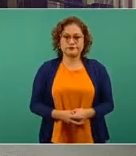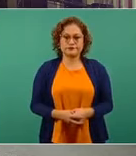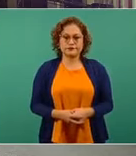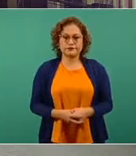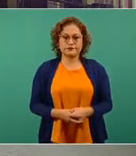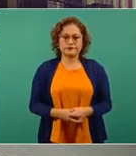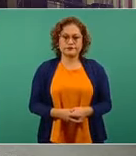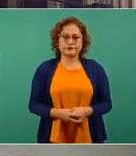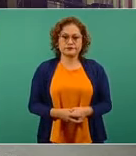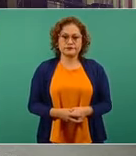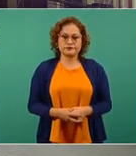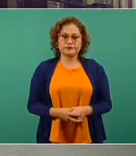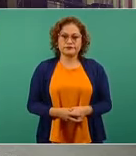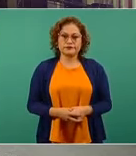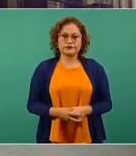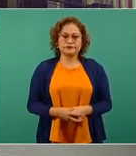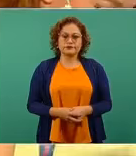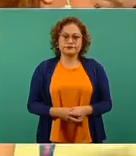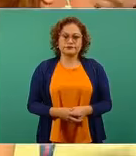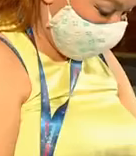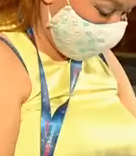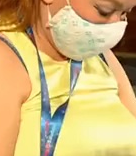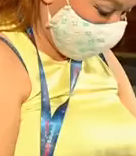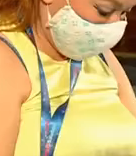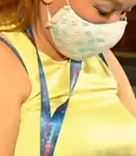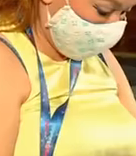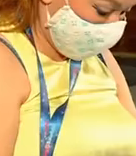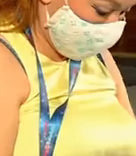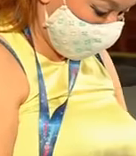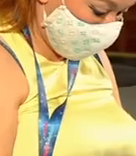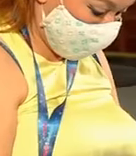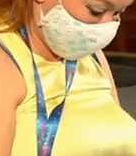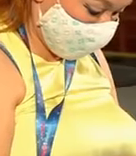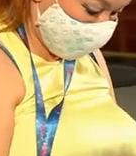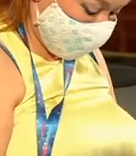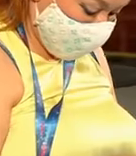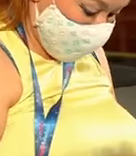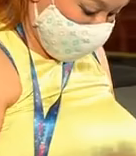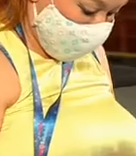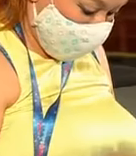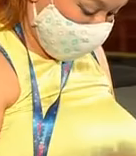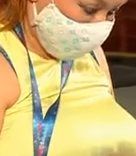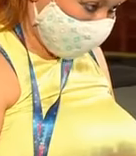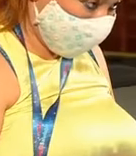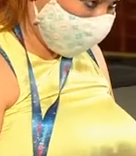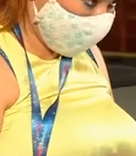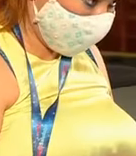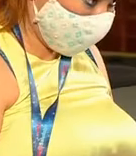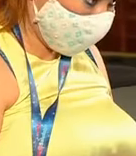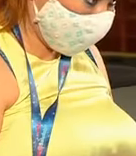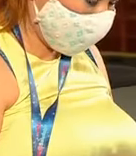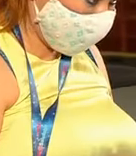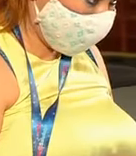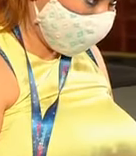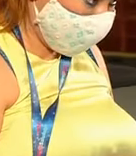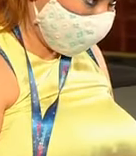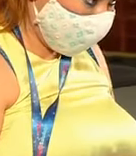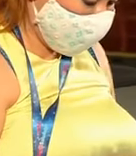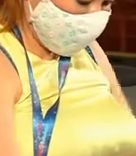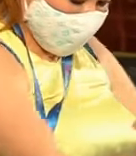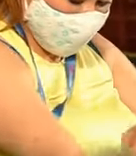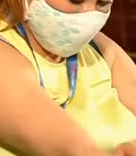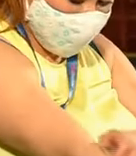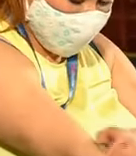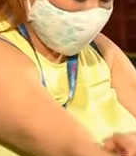se espera un repunte en los contagios ahora de Semana Santa, porque en los últimos días hemos hecho algunos sondeos en los